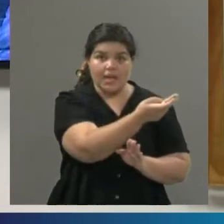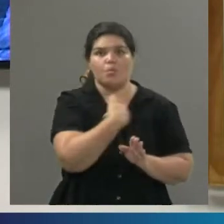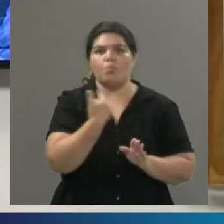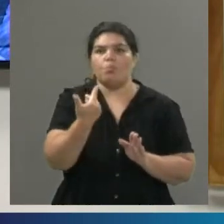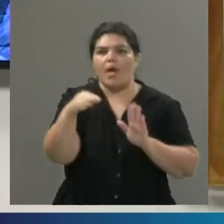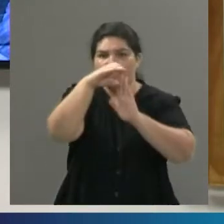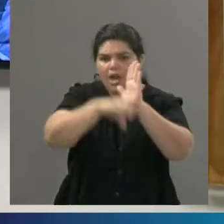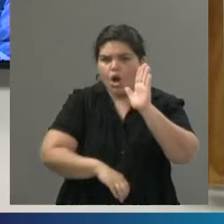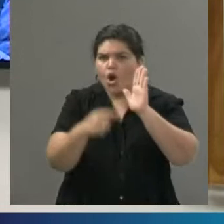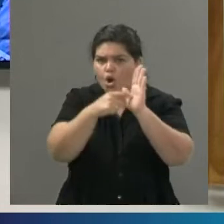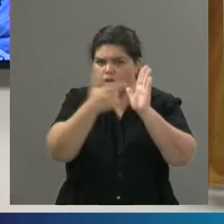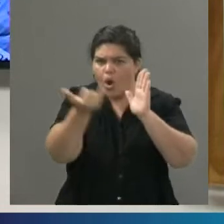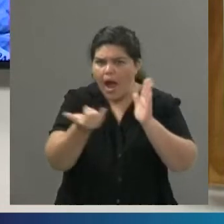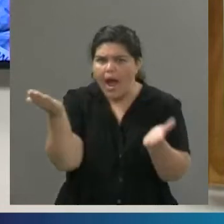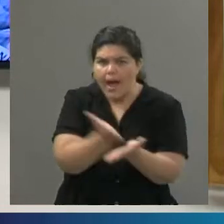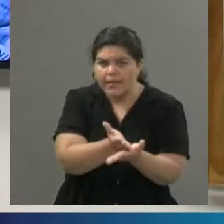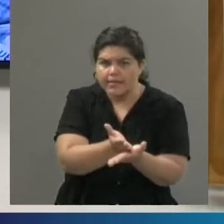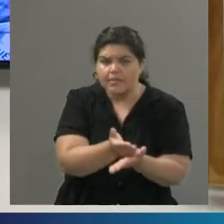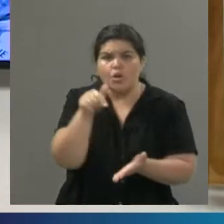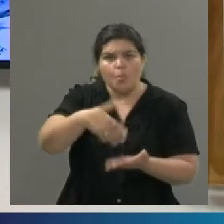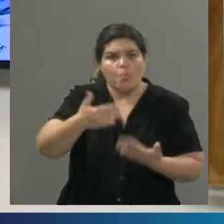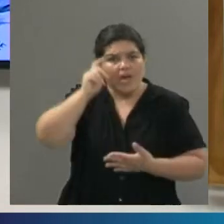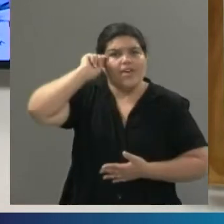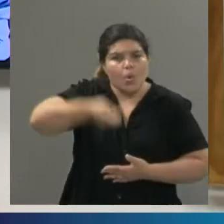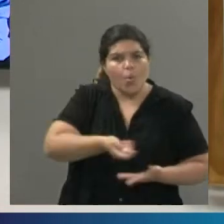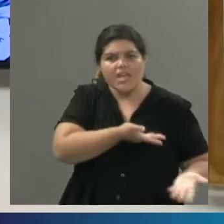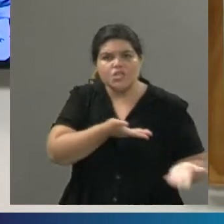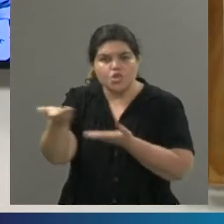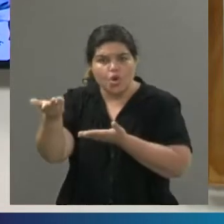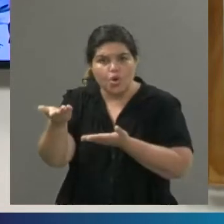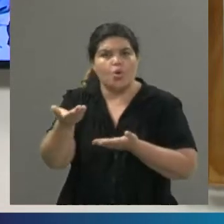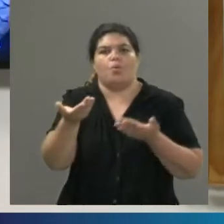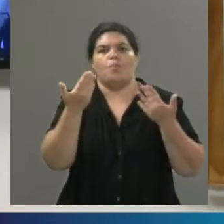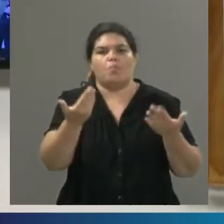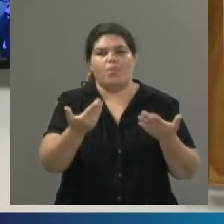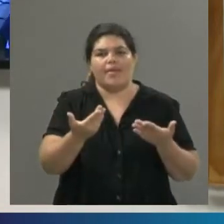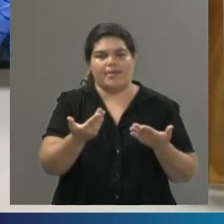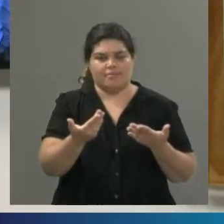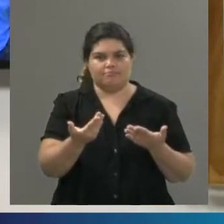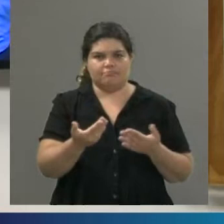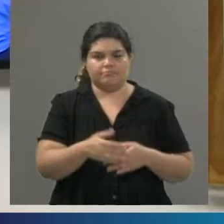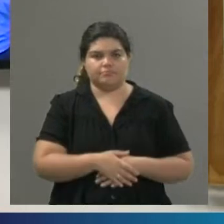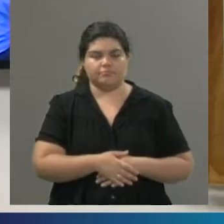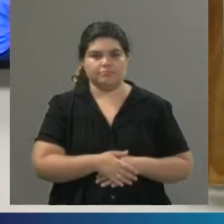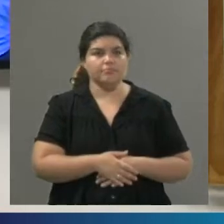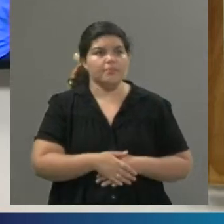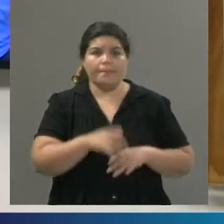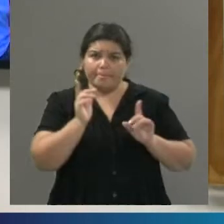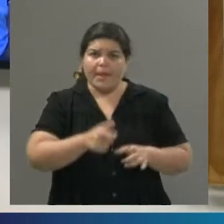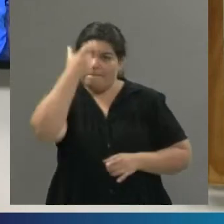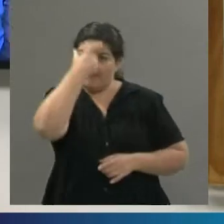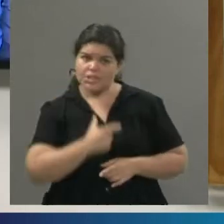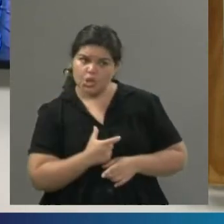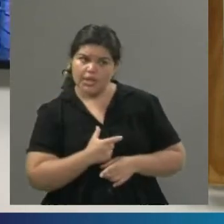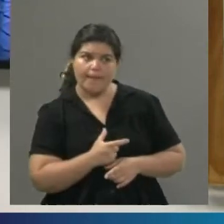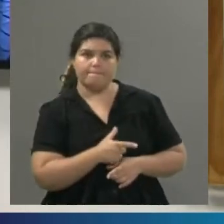teniendo en cuenta esta tipificación, se pueda llegar a los juicios de aquellas personas que matan o